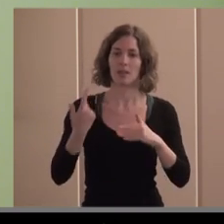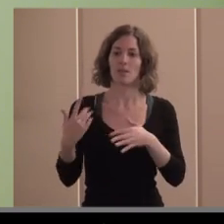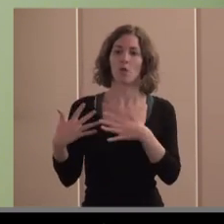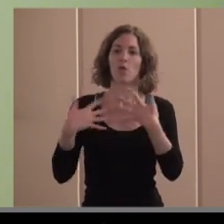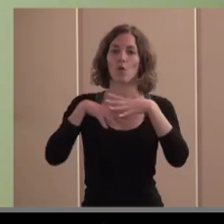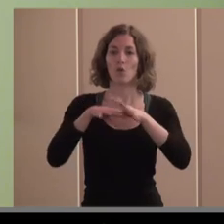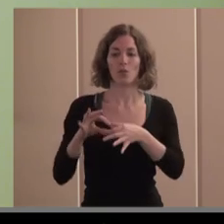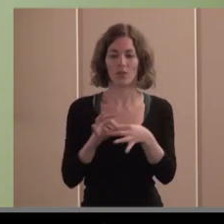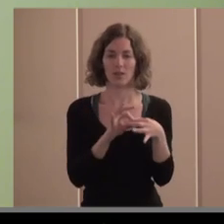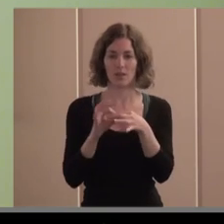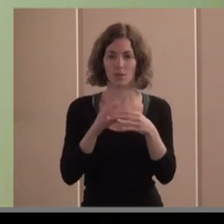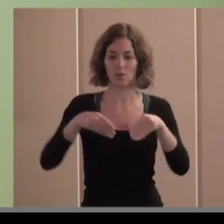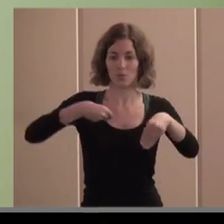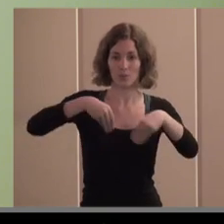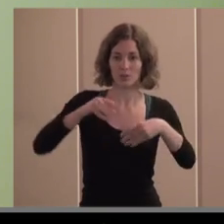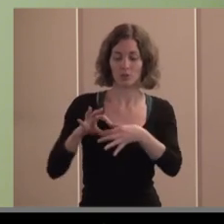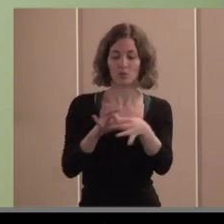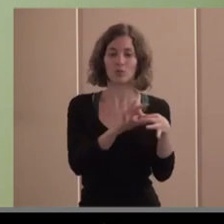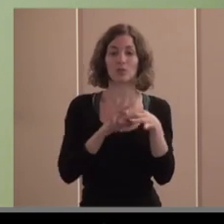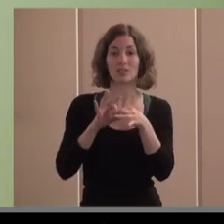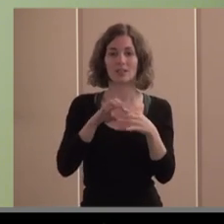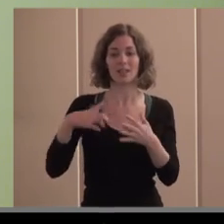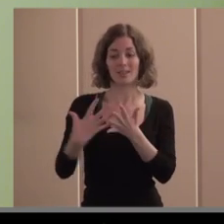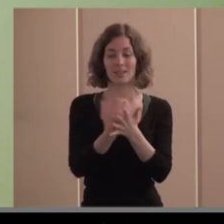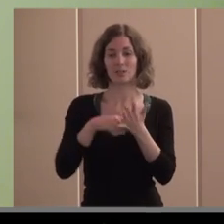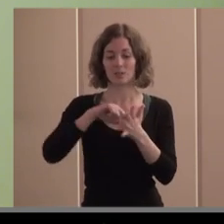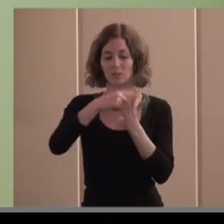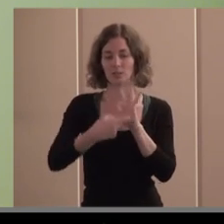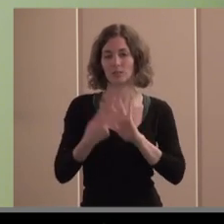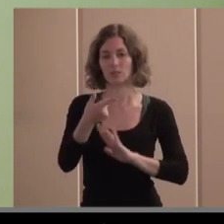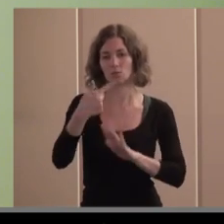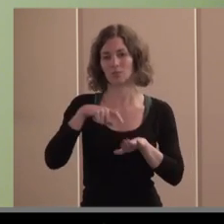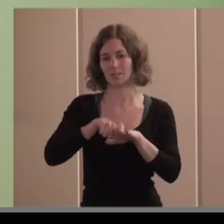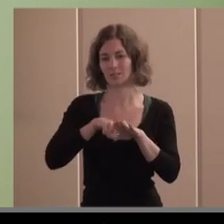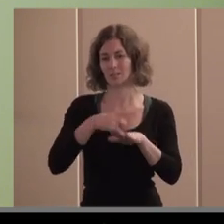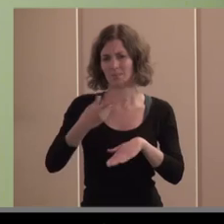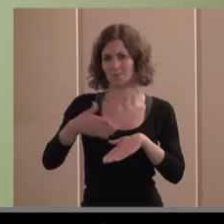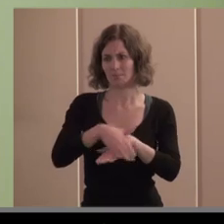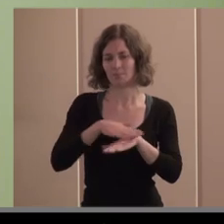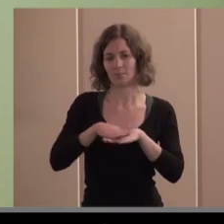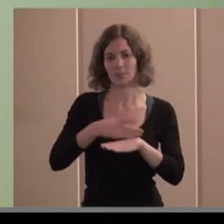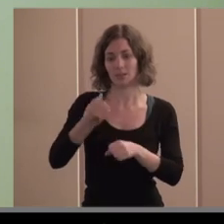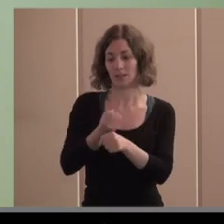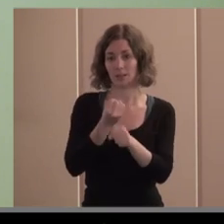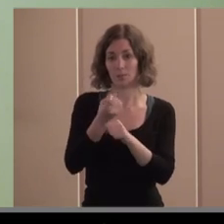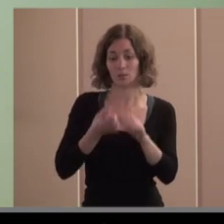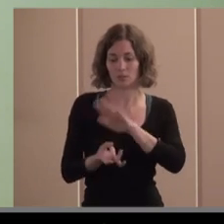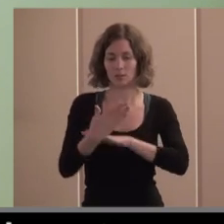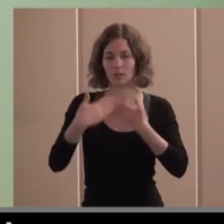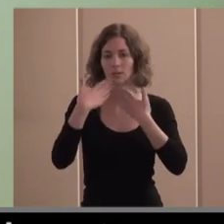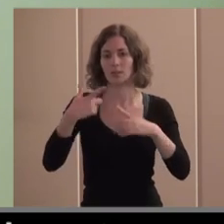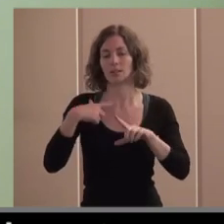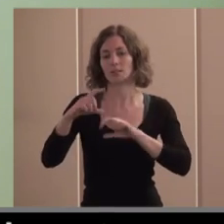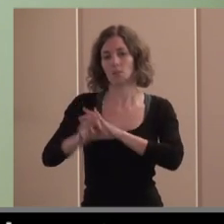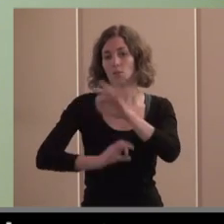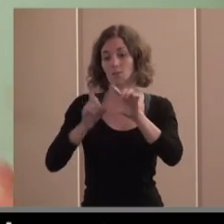flexibilidad son características fundamentales del empleo que generan las entidades de economía social ¿qué está pasando en